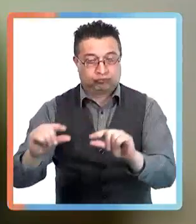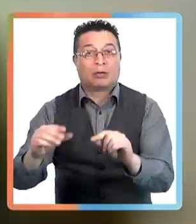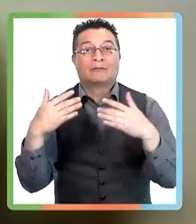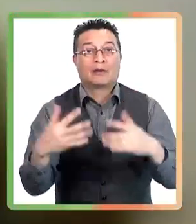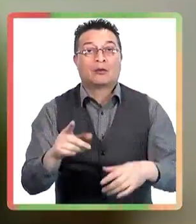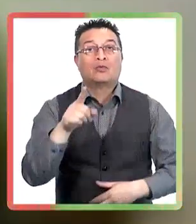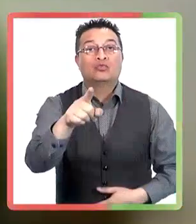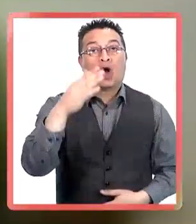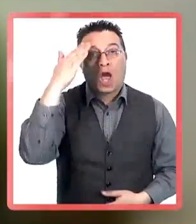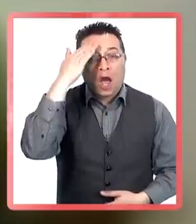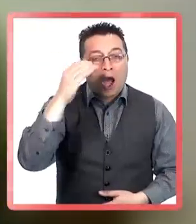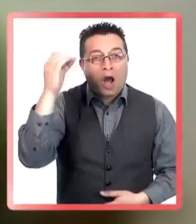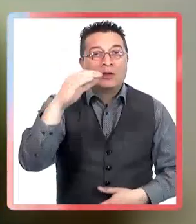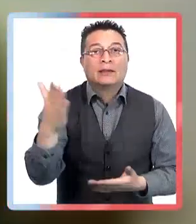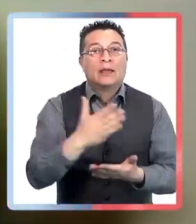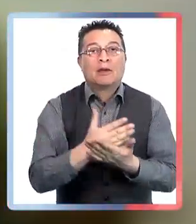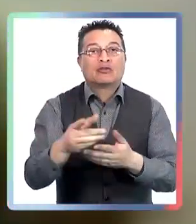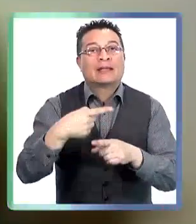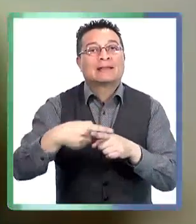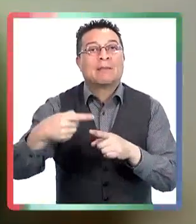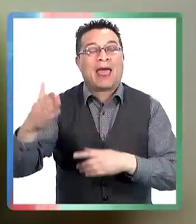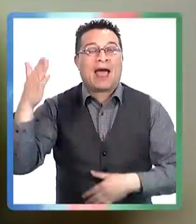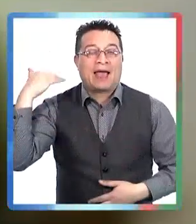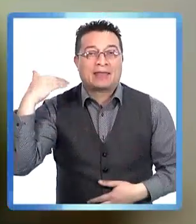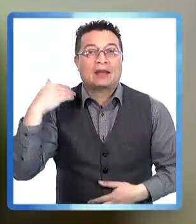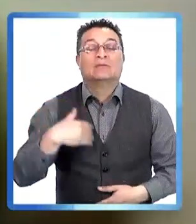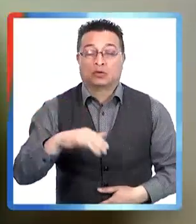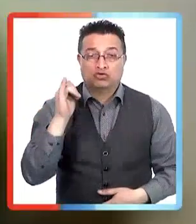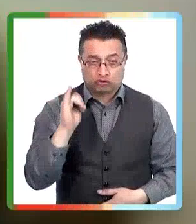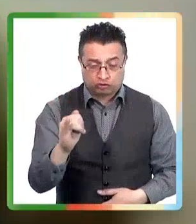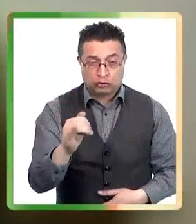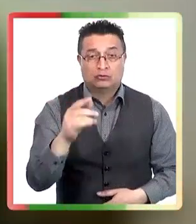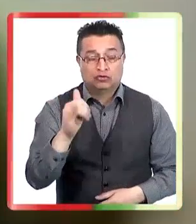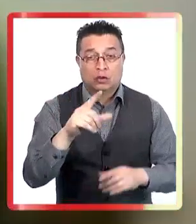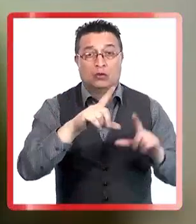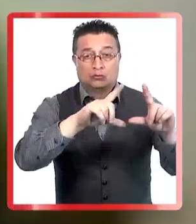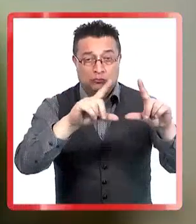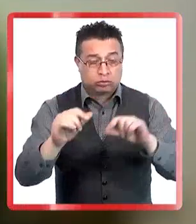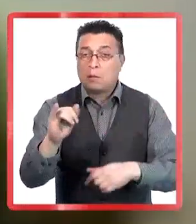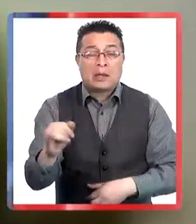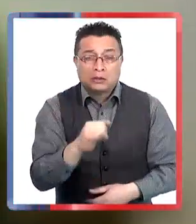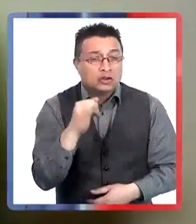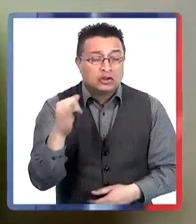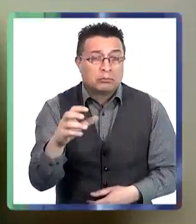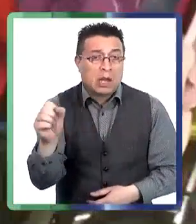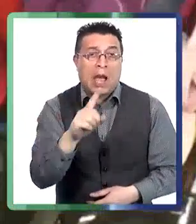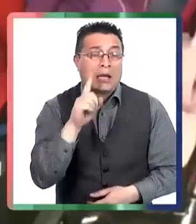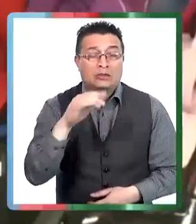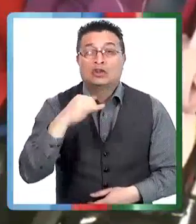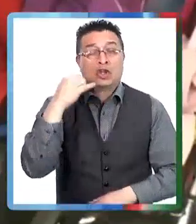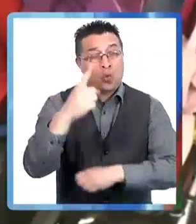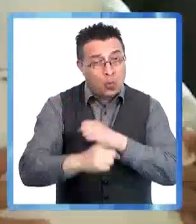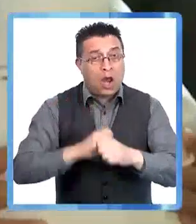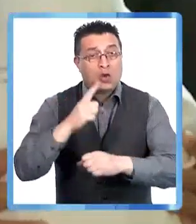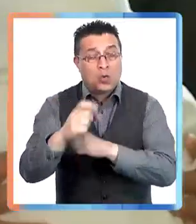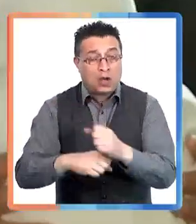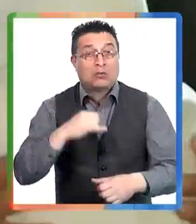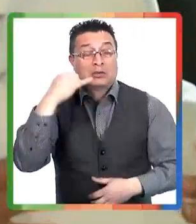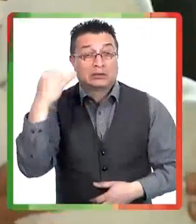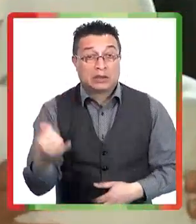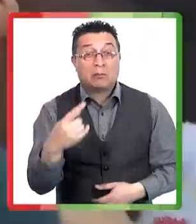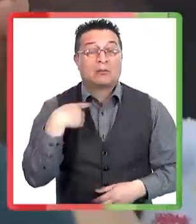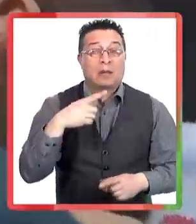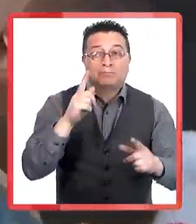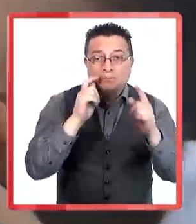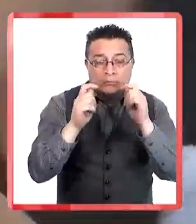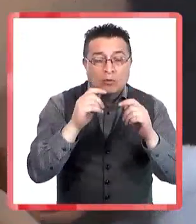enfrentábamos a tiempos normales, prepandémicos, veíamos nosotros a nivel hospitalario y pediatría en general que con las